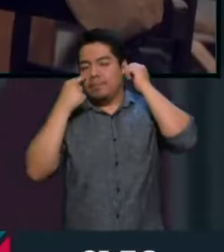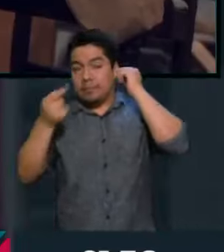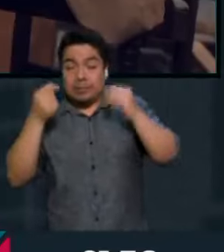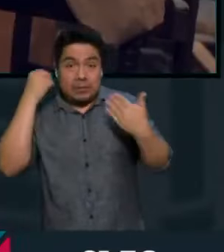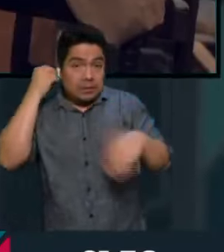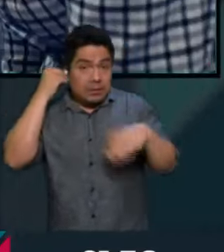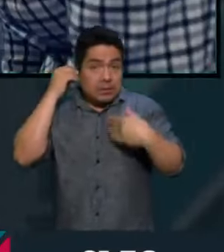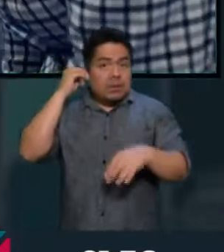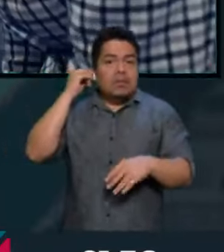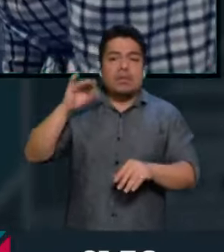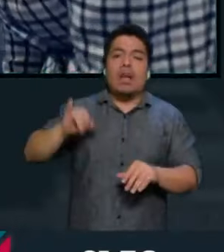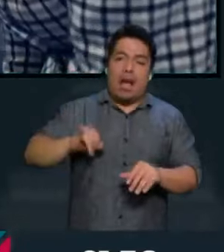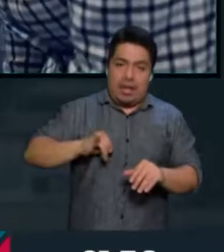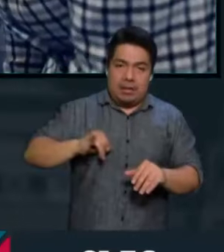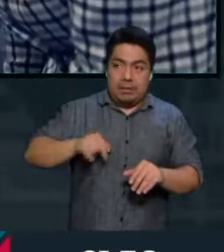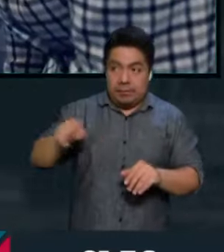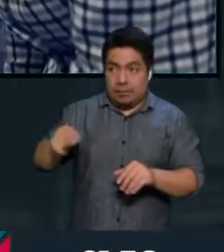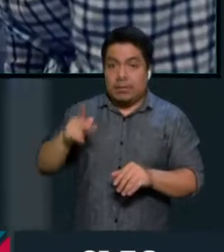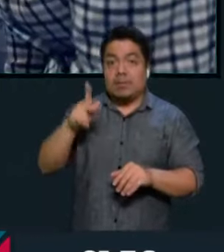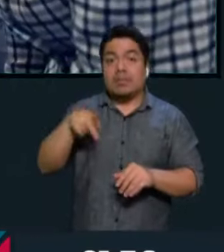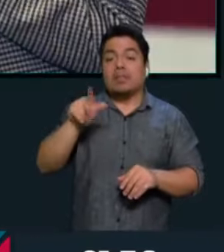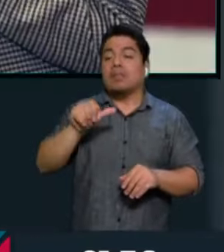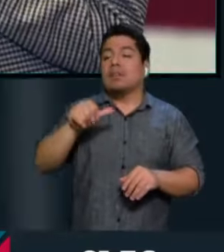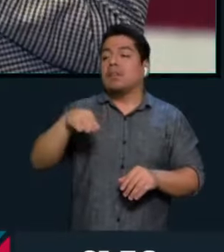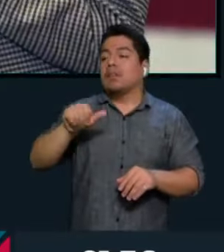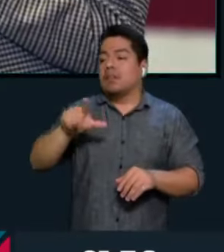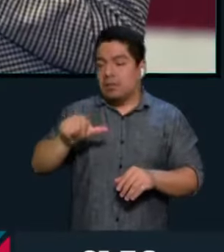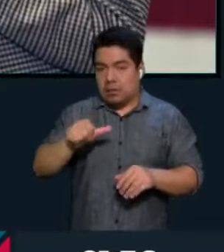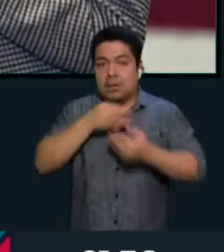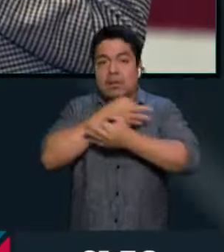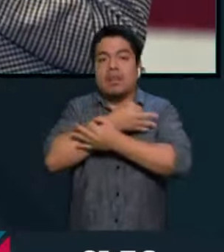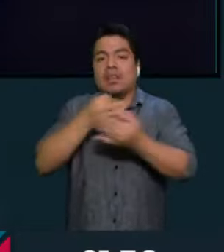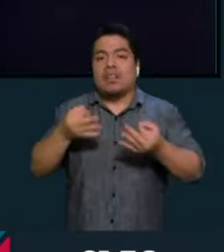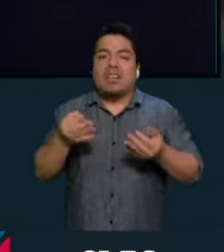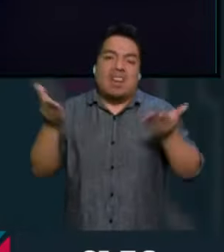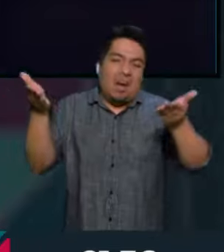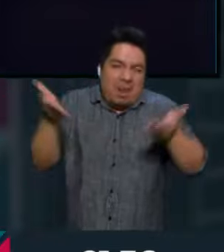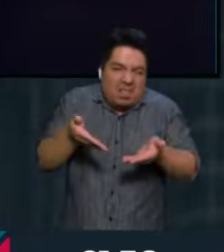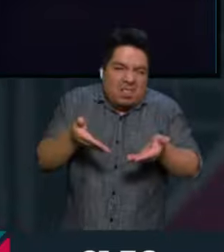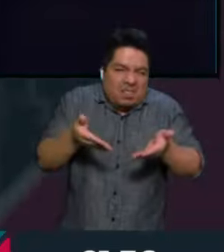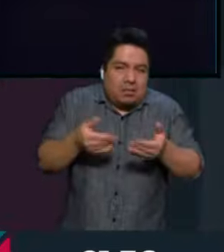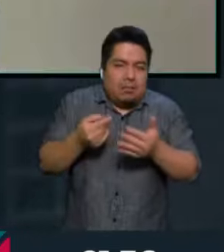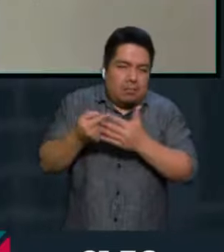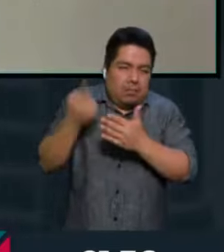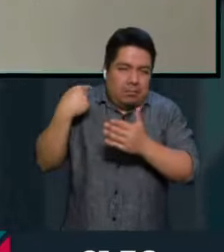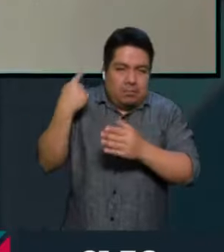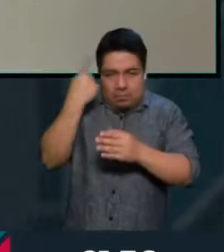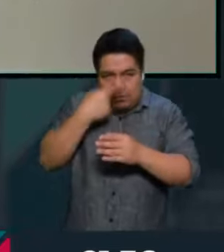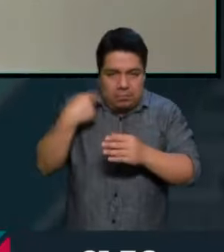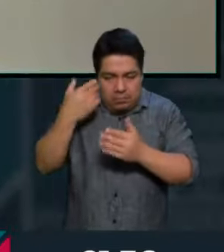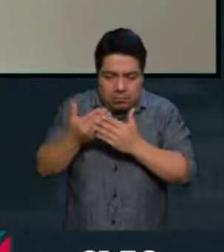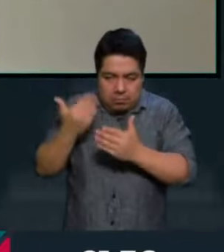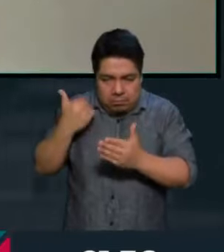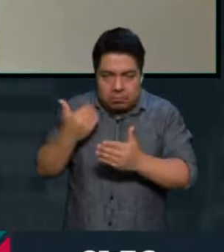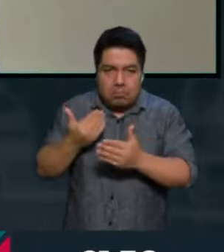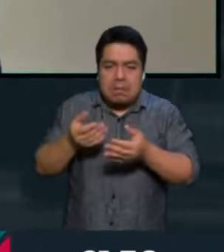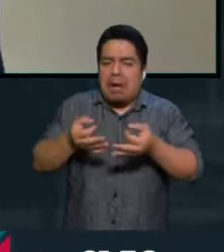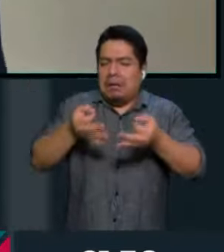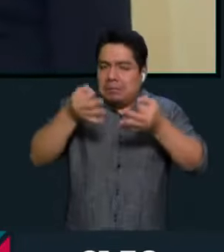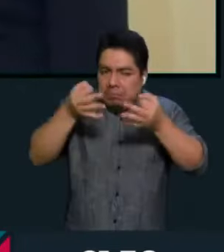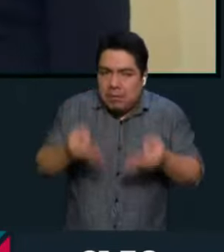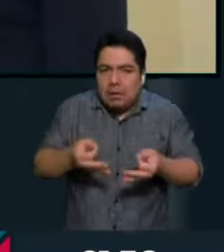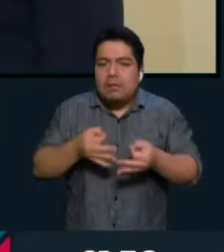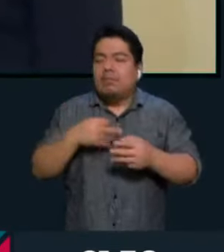muy interesante porque ella hizo un discurso ahora de presentación, le dicen hace un par de horas. La verdad espléndido, un